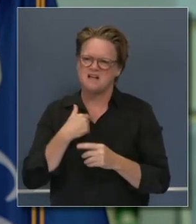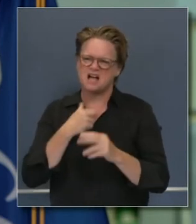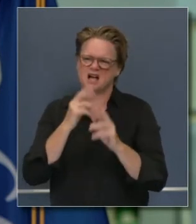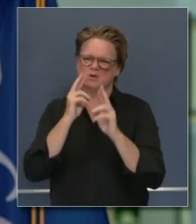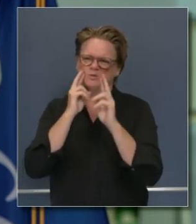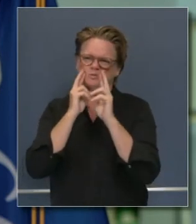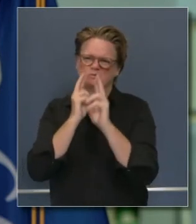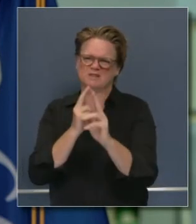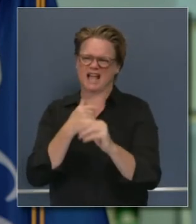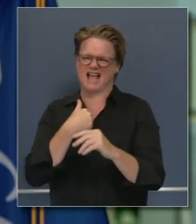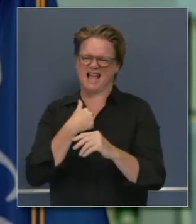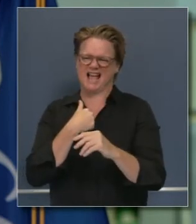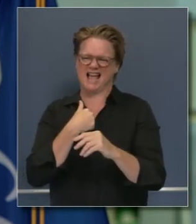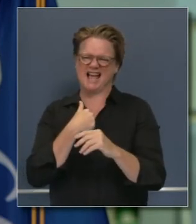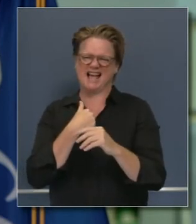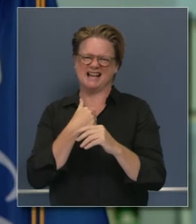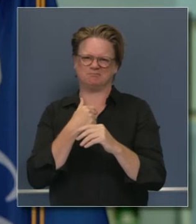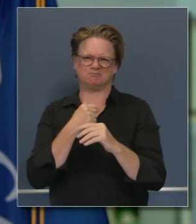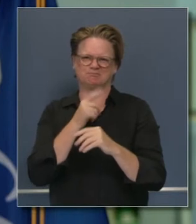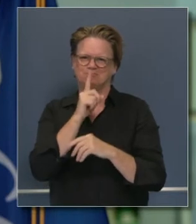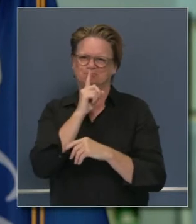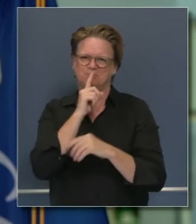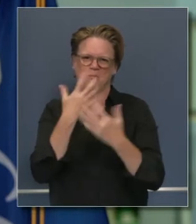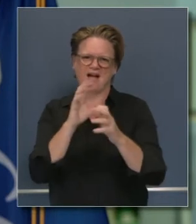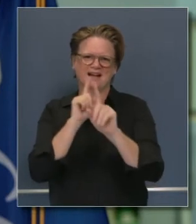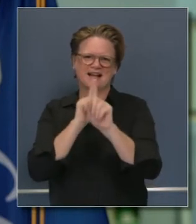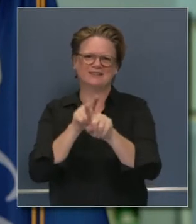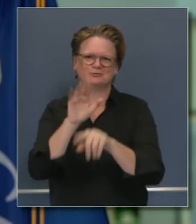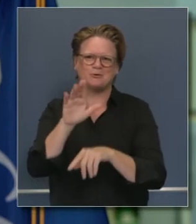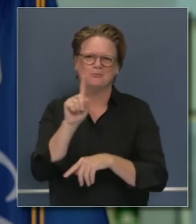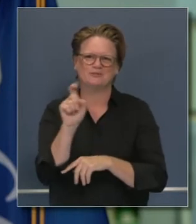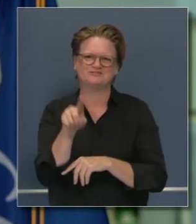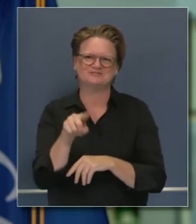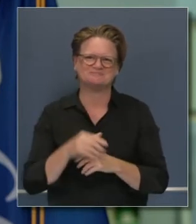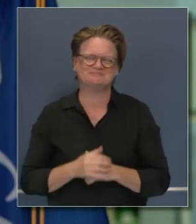con mucho respeto a pesar de todo eso le voy a pedir la próxima pregunta